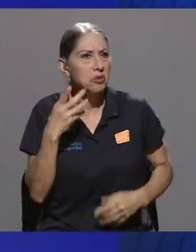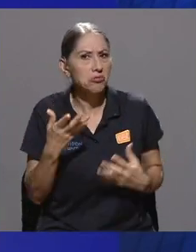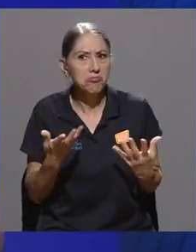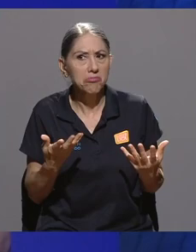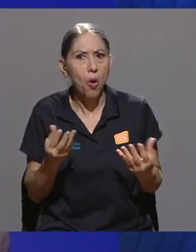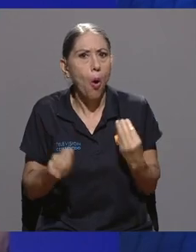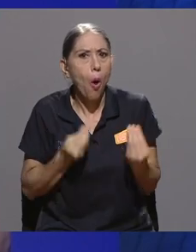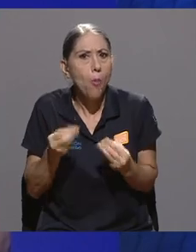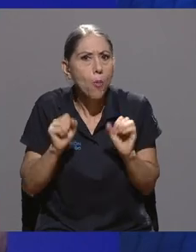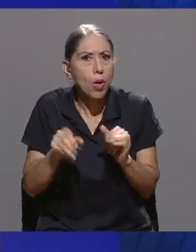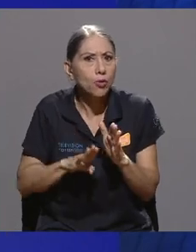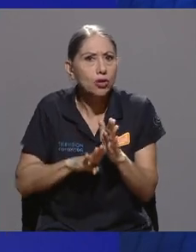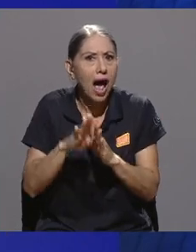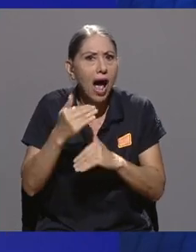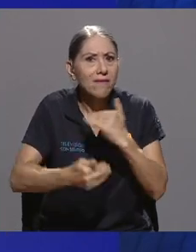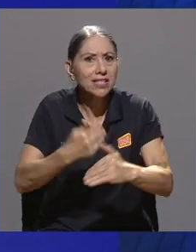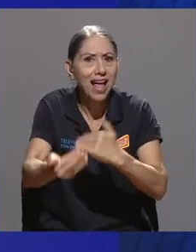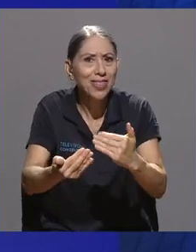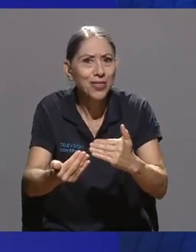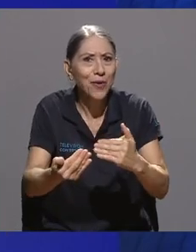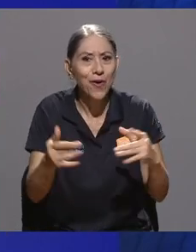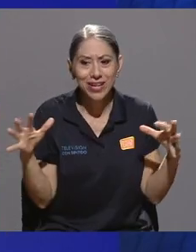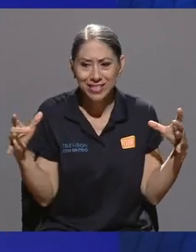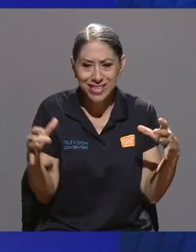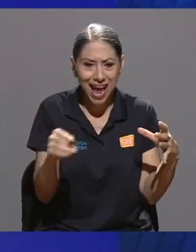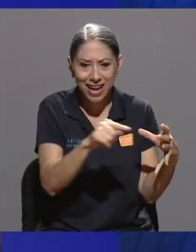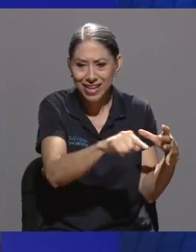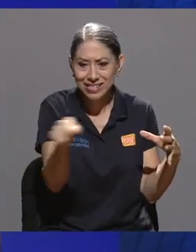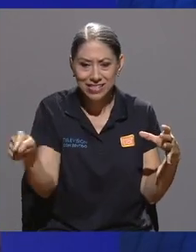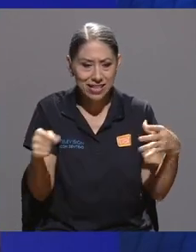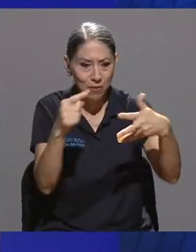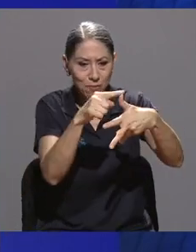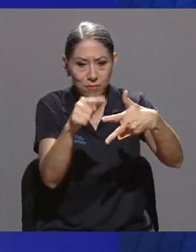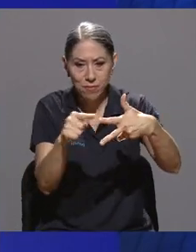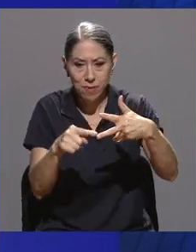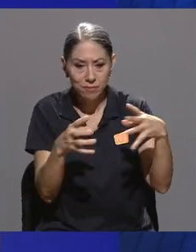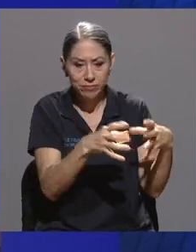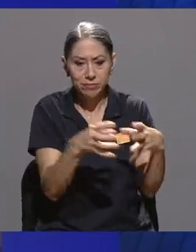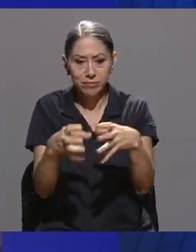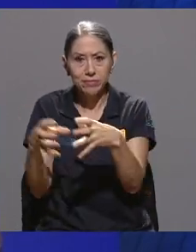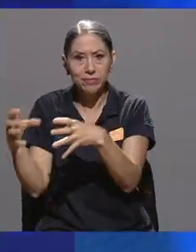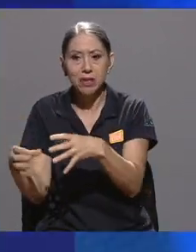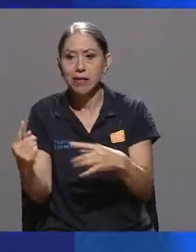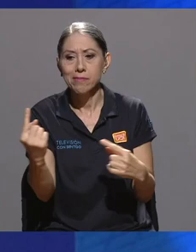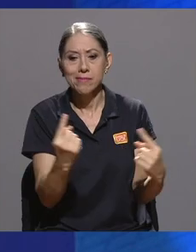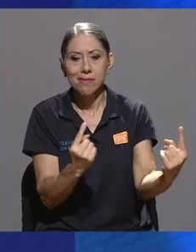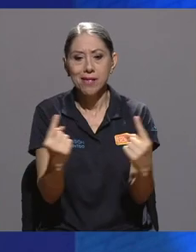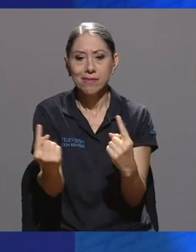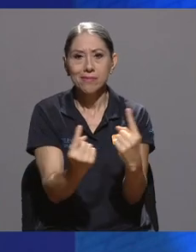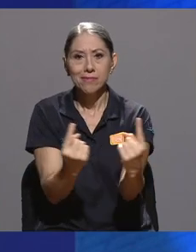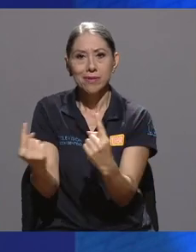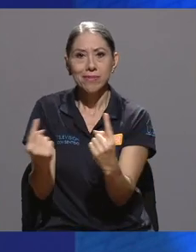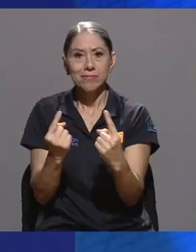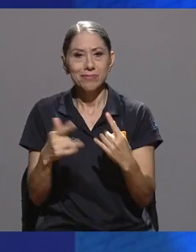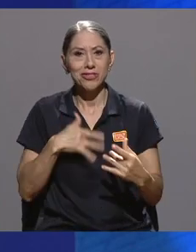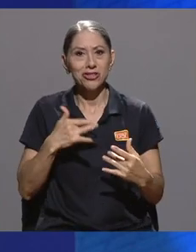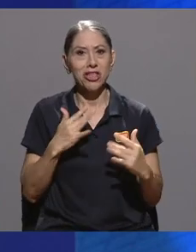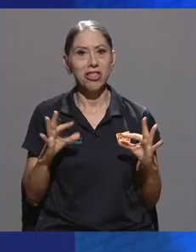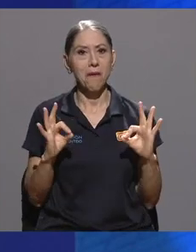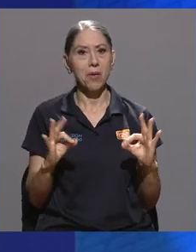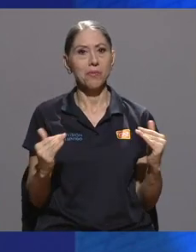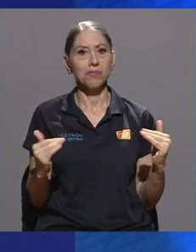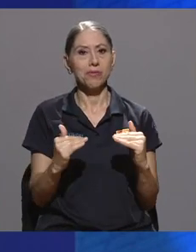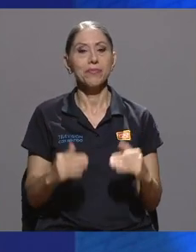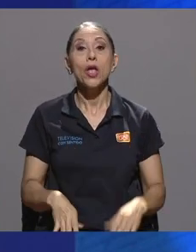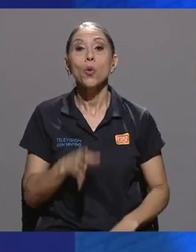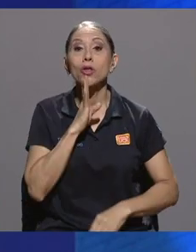naturalmente, cada uno se acercó a la comisión, pues, que más le interesaba o que más se sentía cómodo, ¿no? Cuando hablamos de paridad de género en el cine,